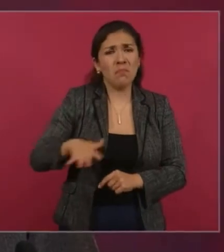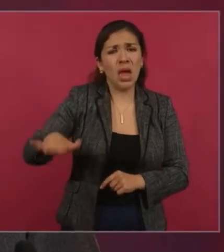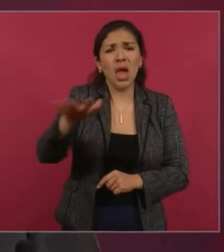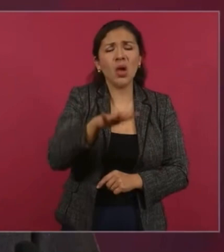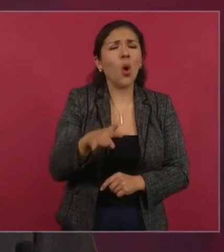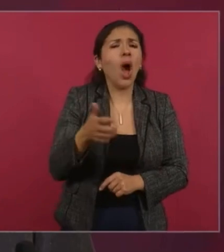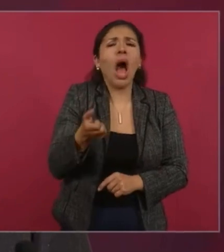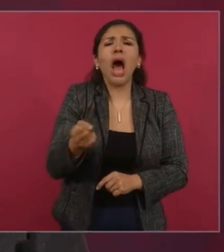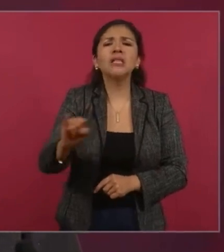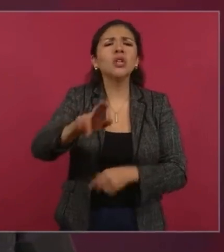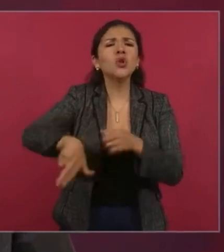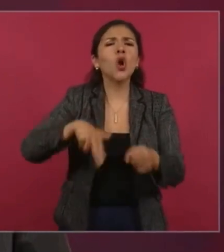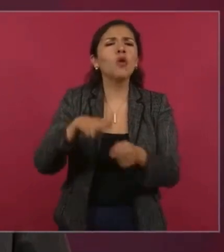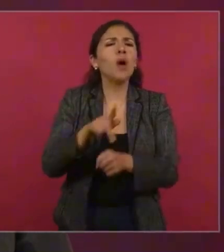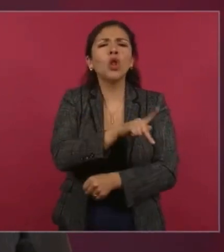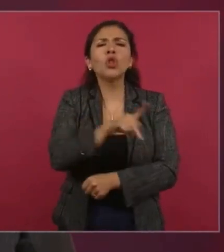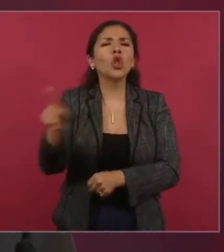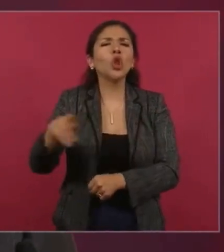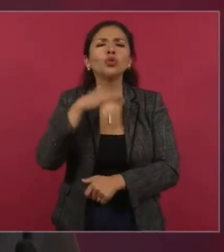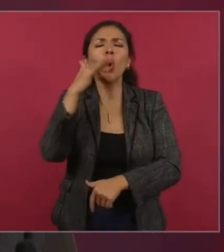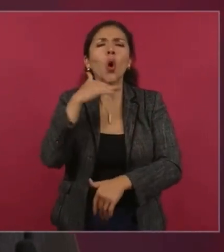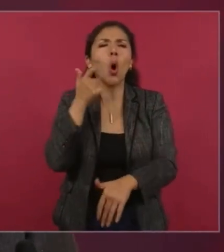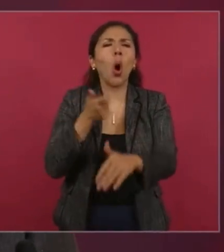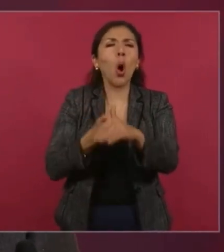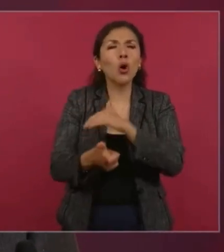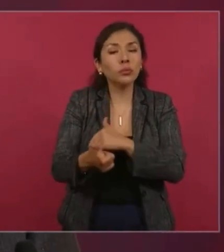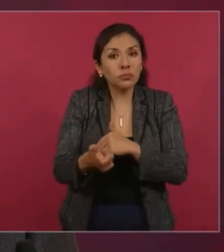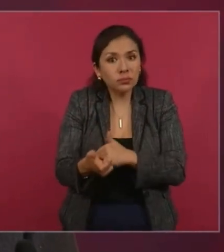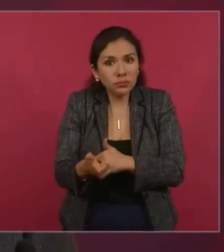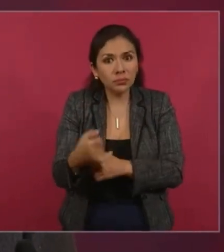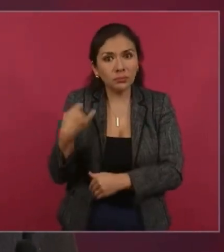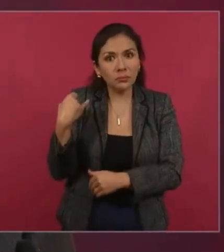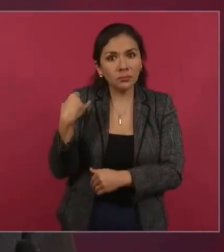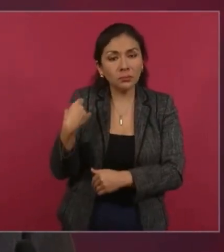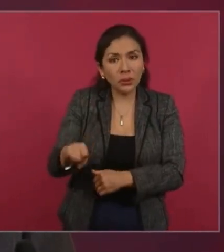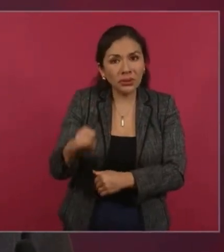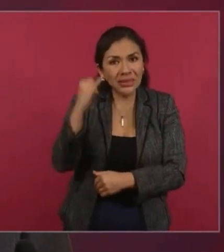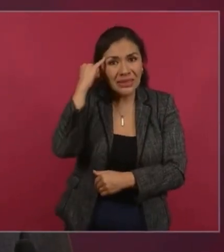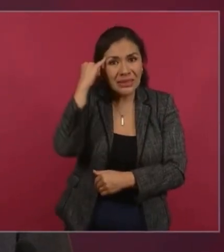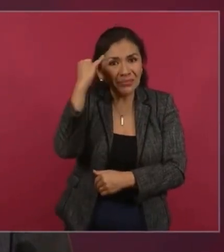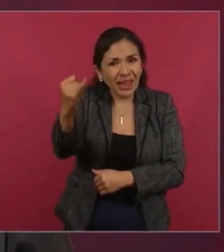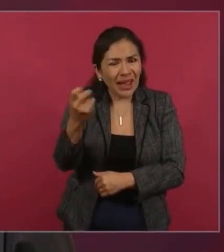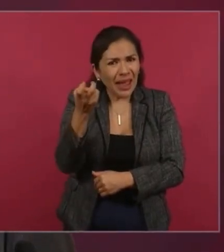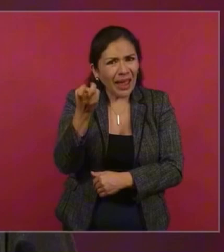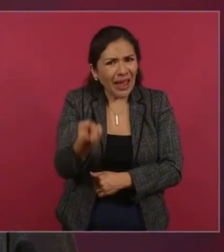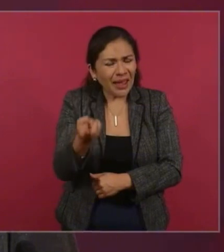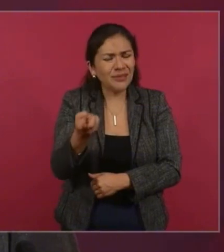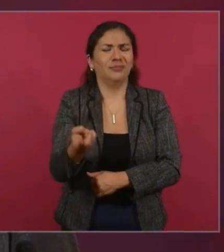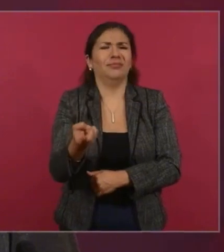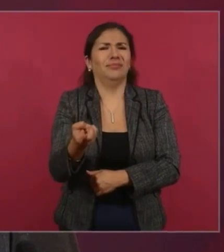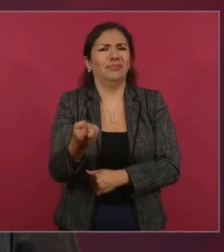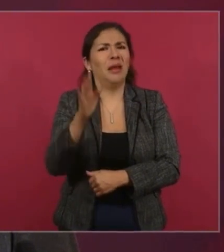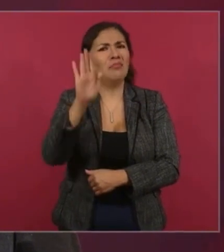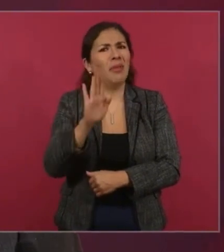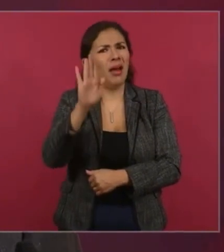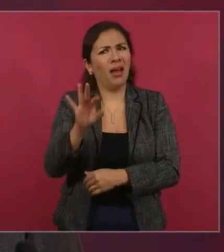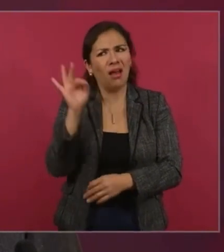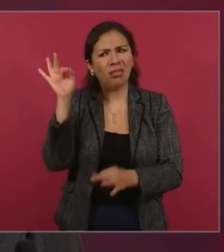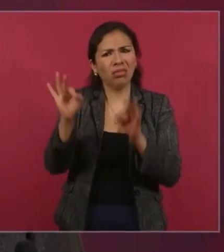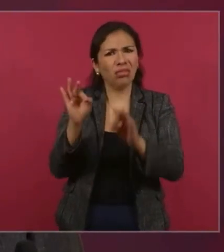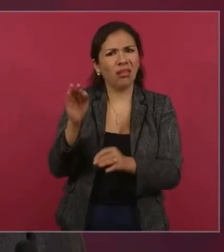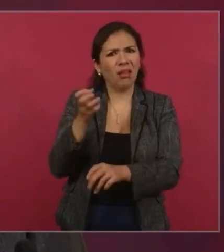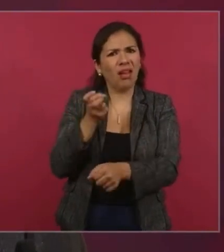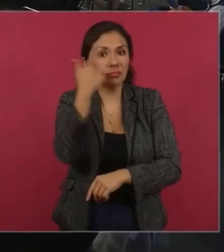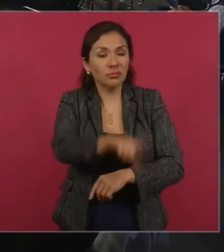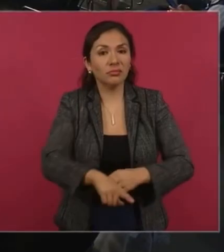Imagínense, semejante insulto, semejante